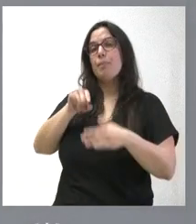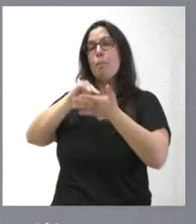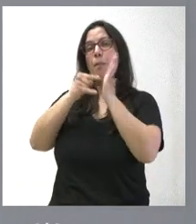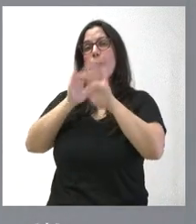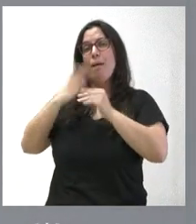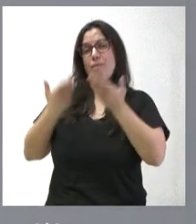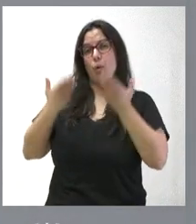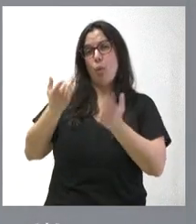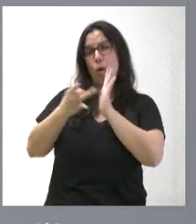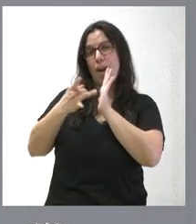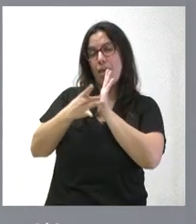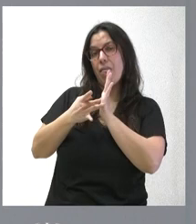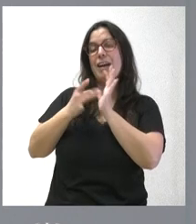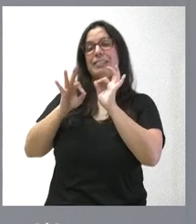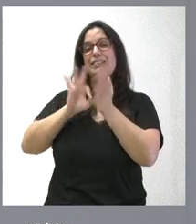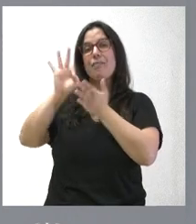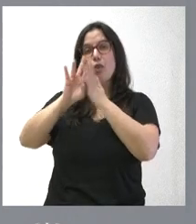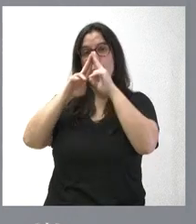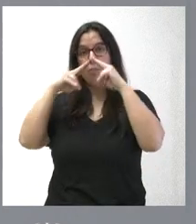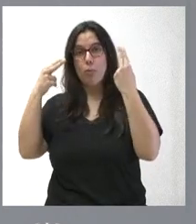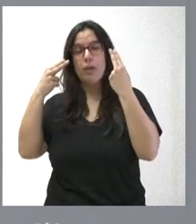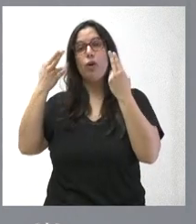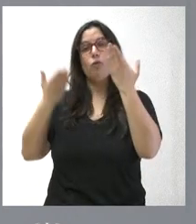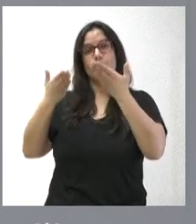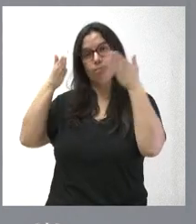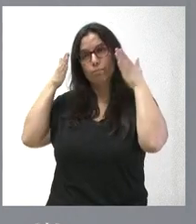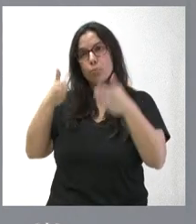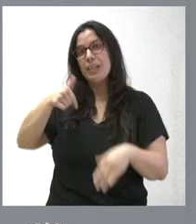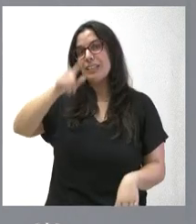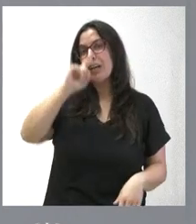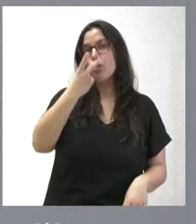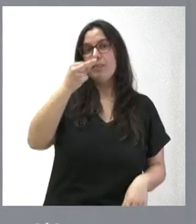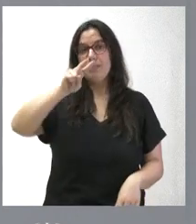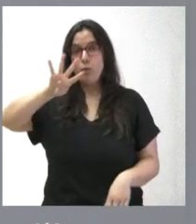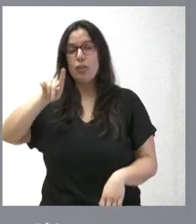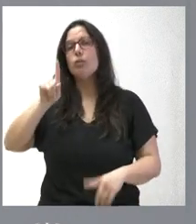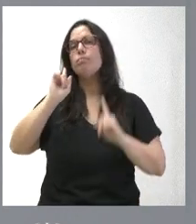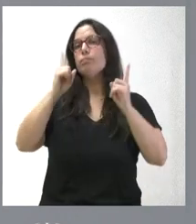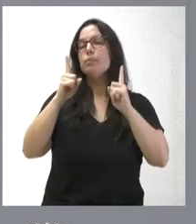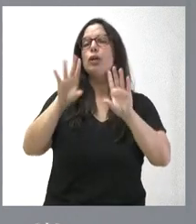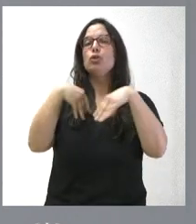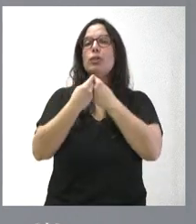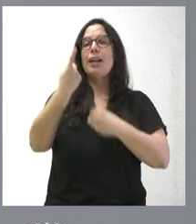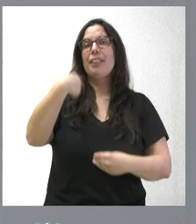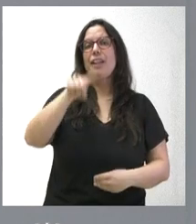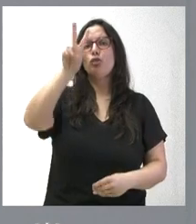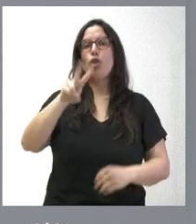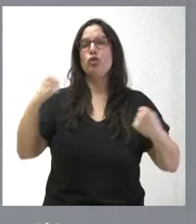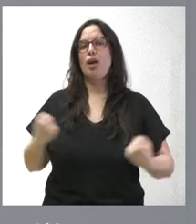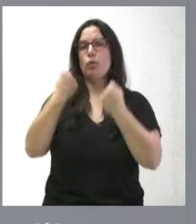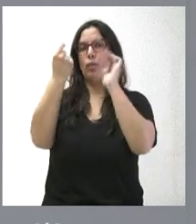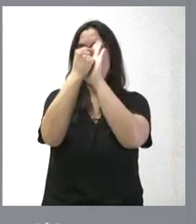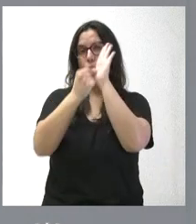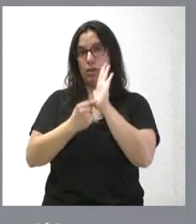innovación de los servicios públicos de la Administración autonómica, en este año 2024 están previstas un total de 102 actuaciones.